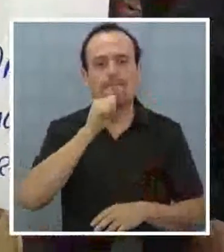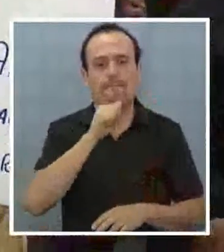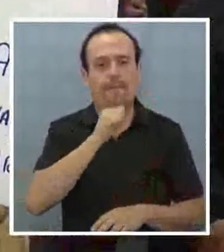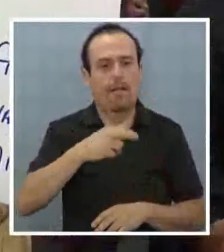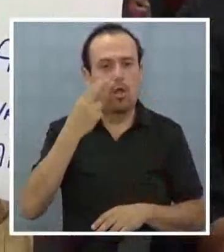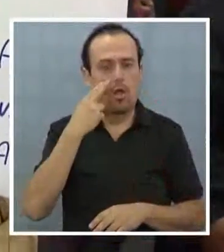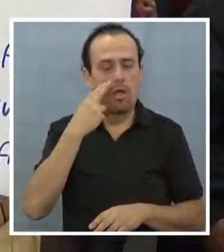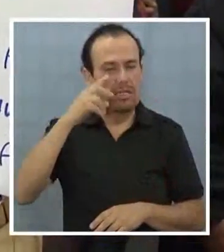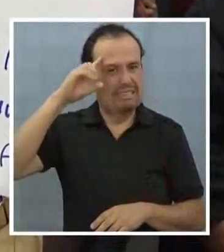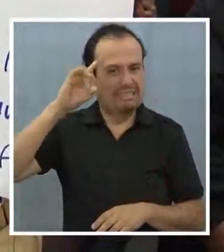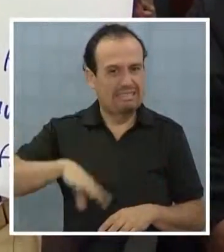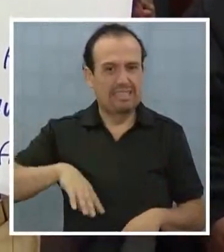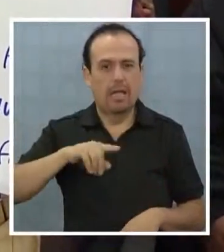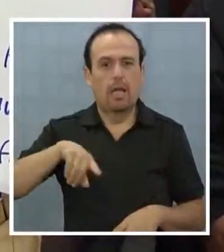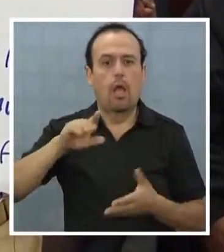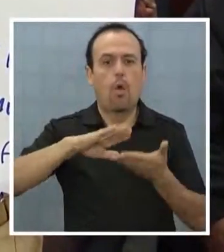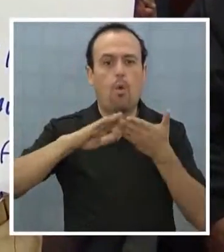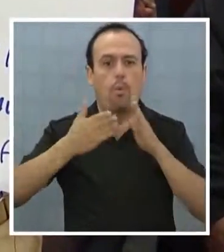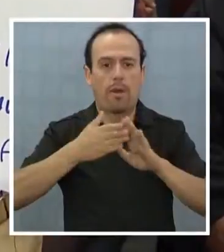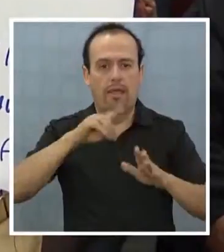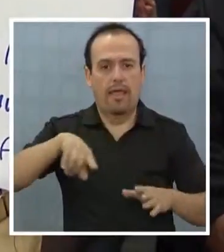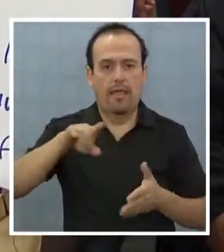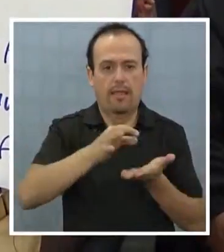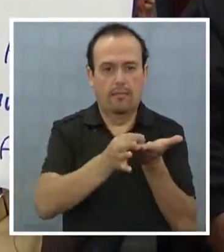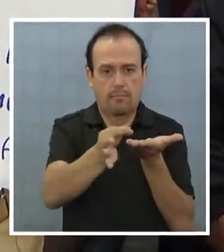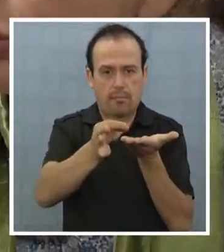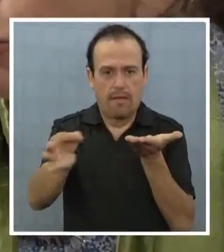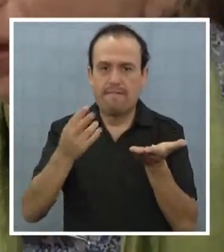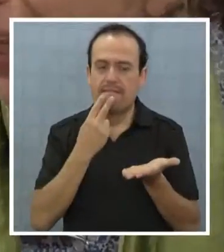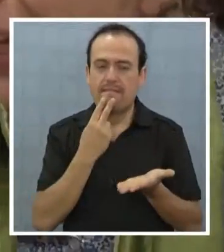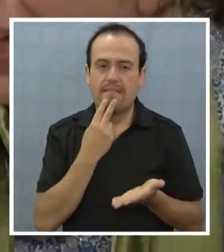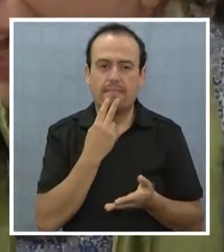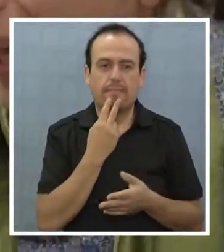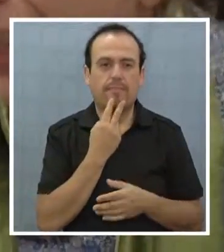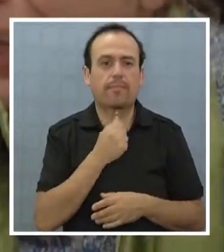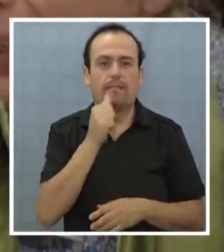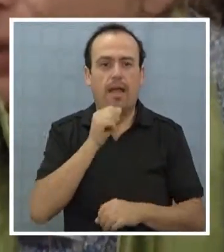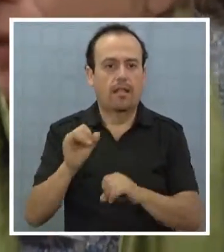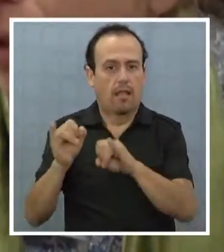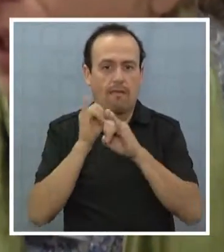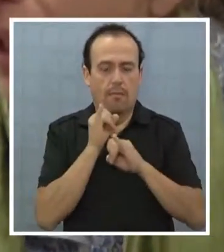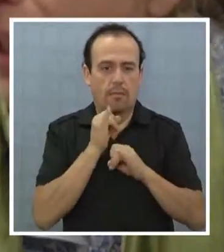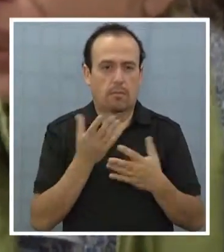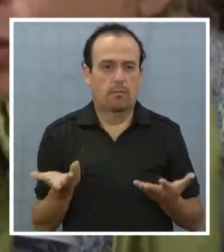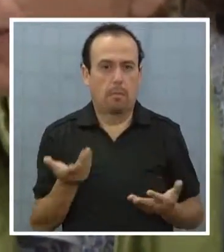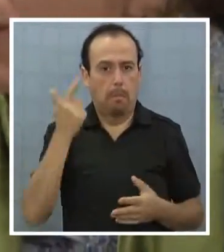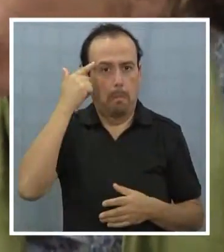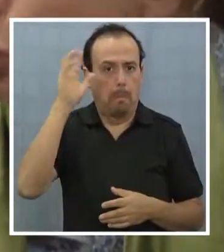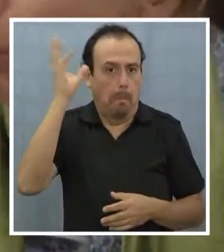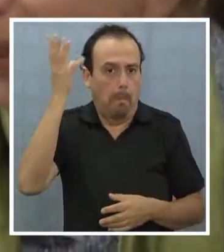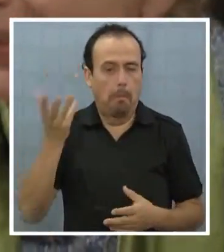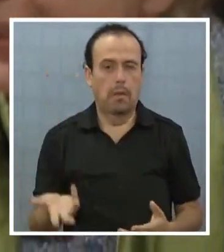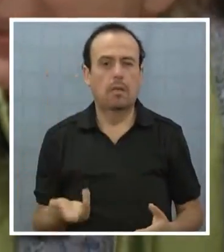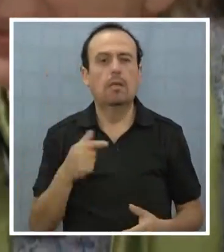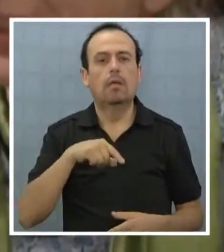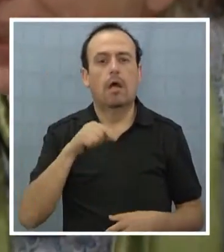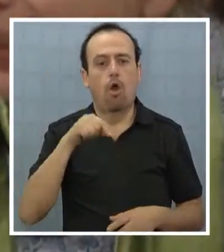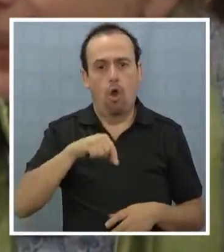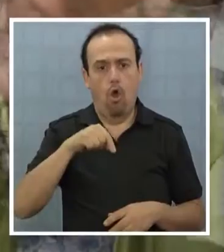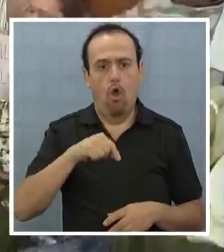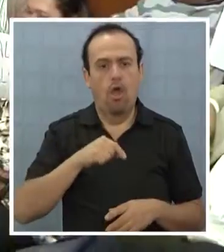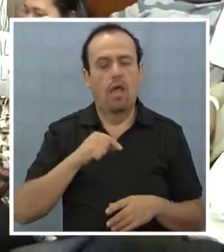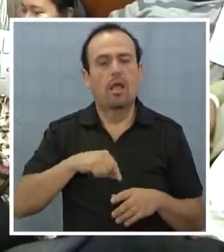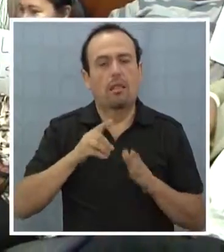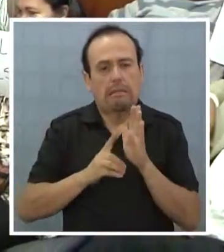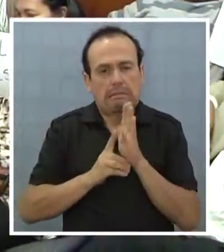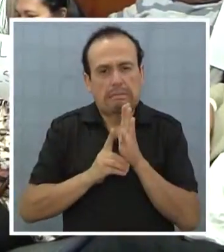conocimiento por parte de las comunidades. Más que la oposición, yo creo que es desinformación. Hoy día se están desarrollando